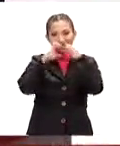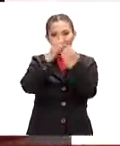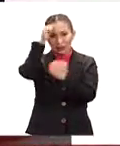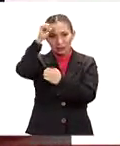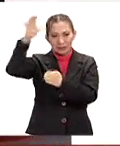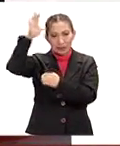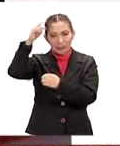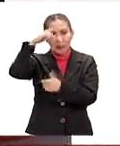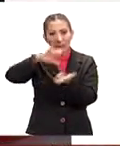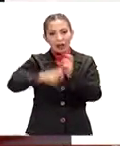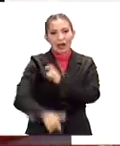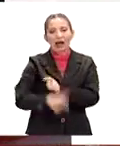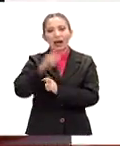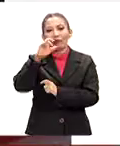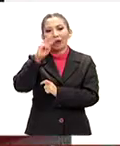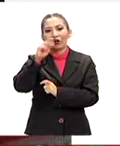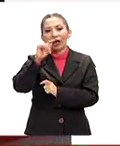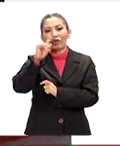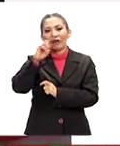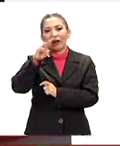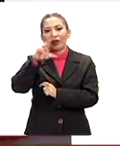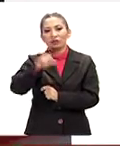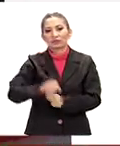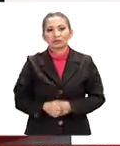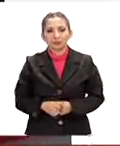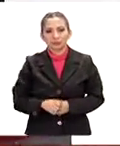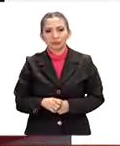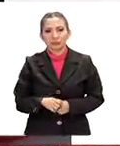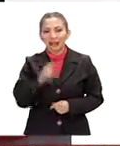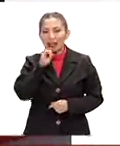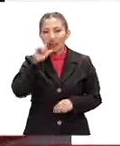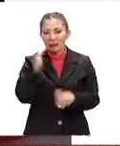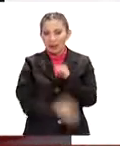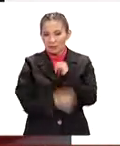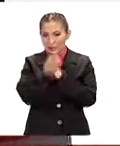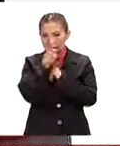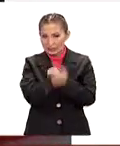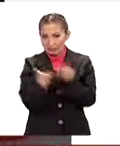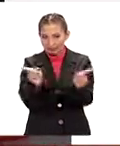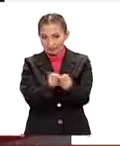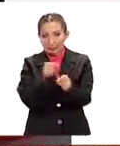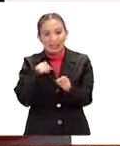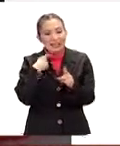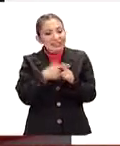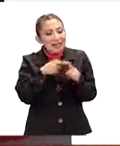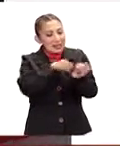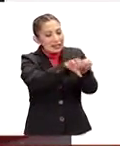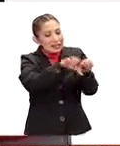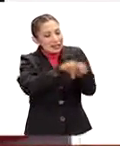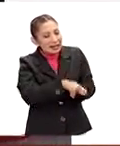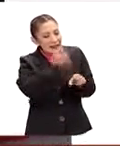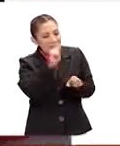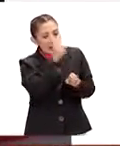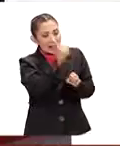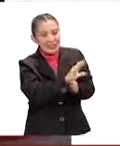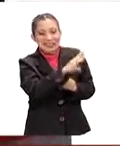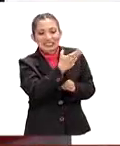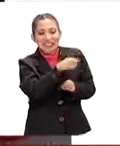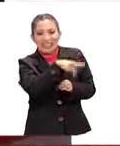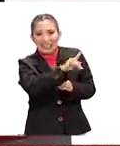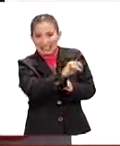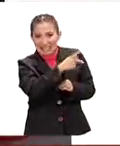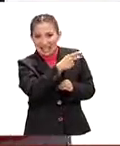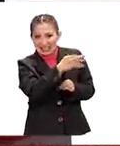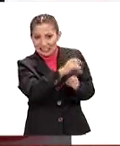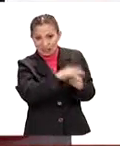Estadio Azteca. Para México al Día, Verónica Dávalos. Bueno, nada más terminar de decir, por supuesto, quién es el cuerpo técnico, va el Chiquis García, que